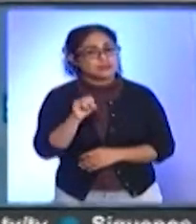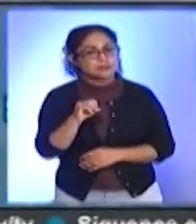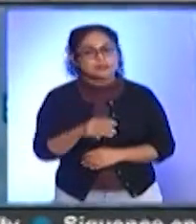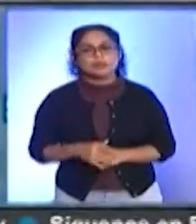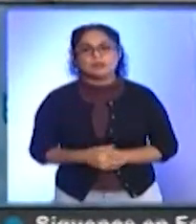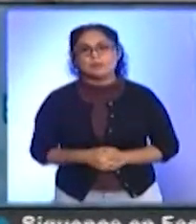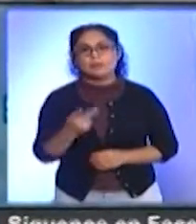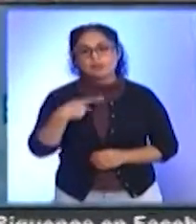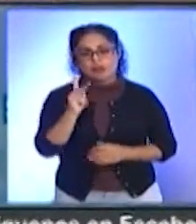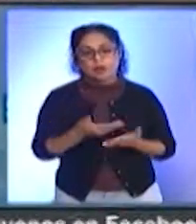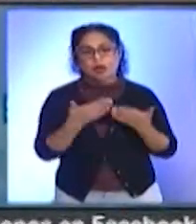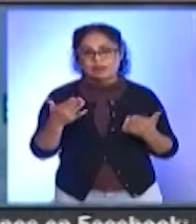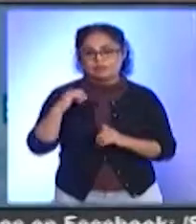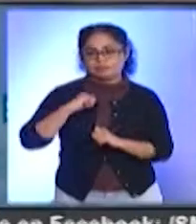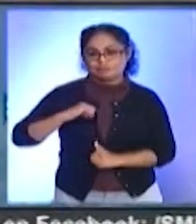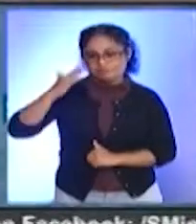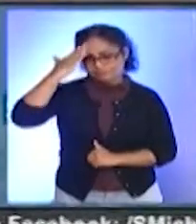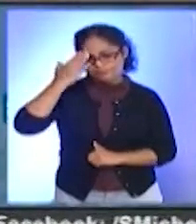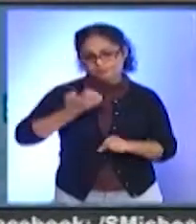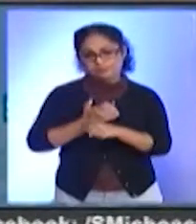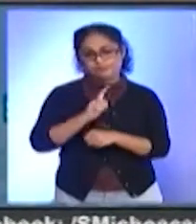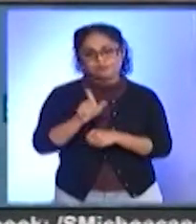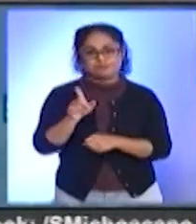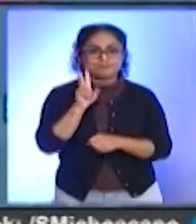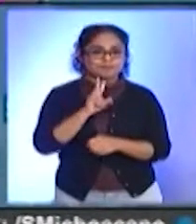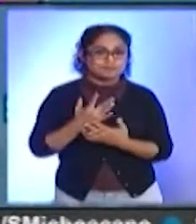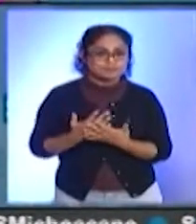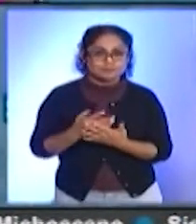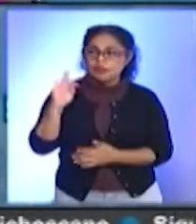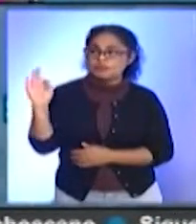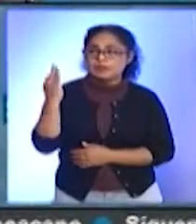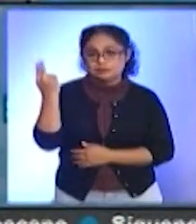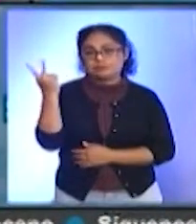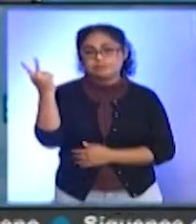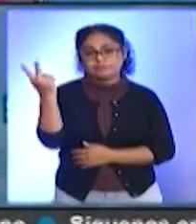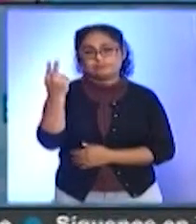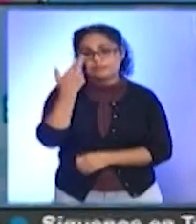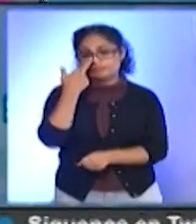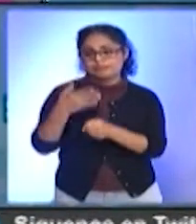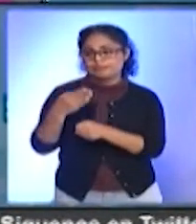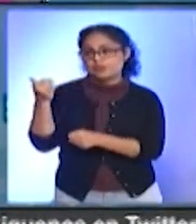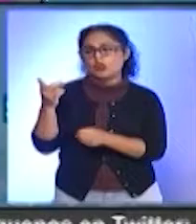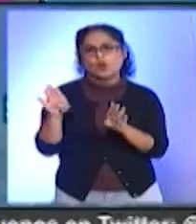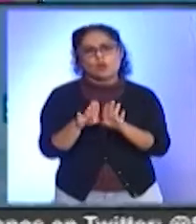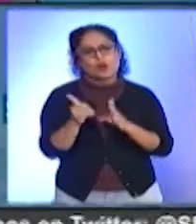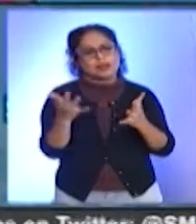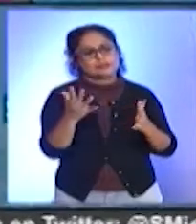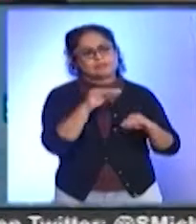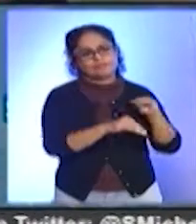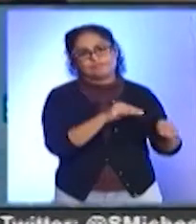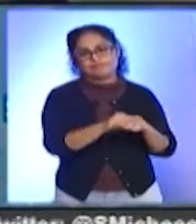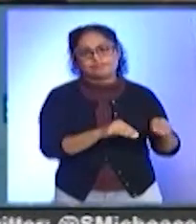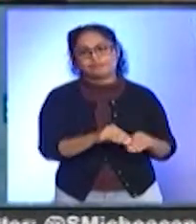ahora las nuevas autoridades estatales y la Federación pues tendrán que ver cómo rehabilitan estos caminos.